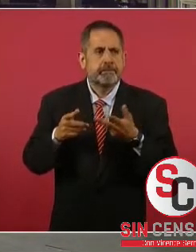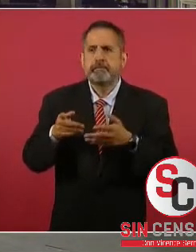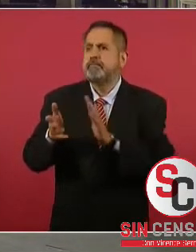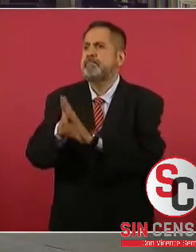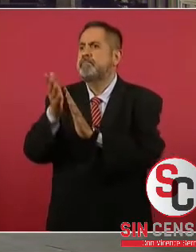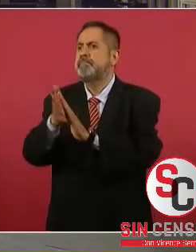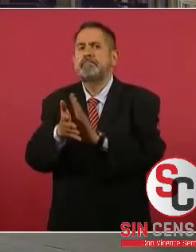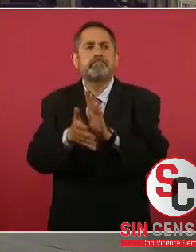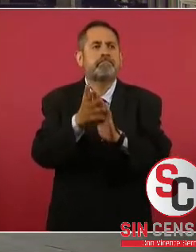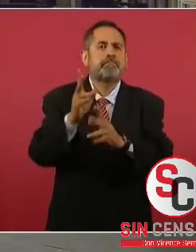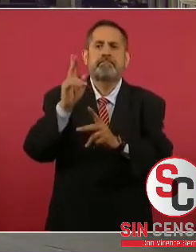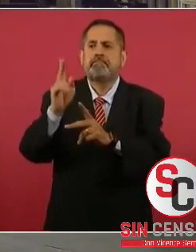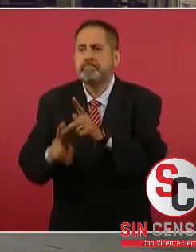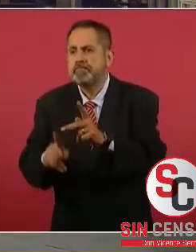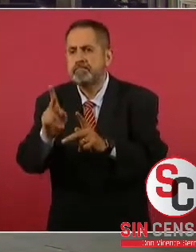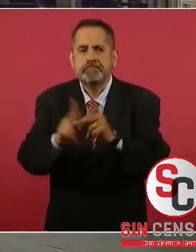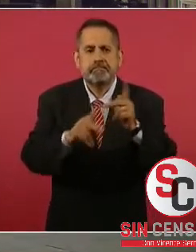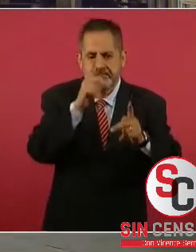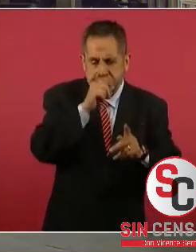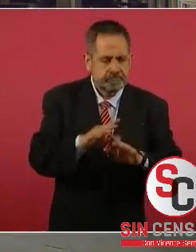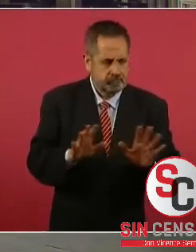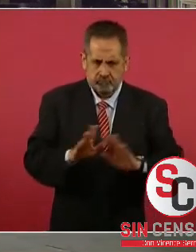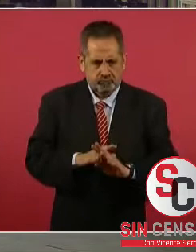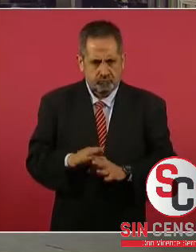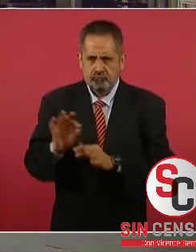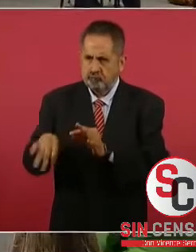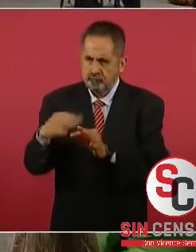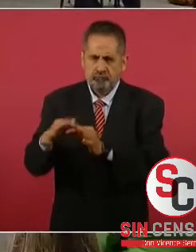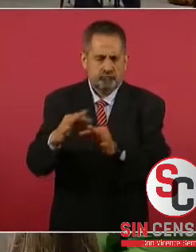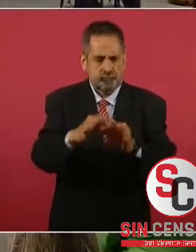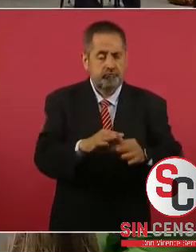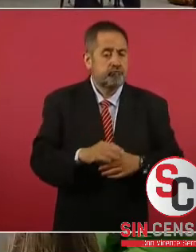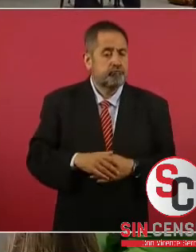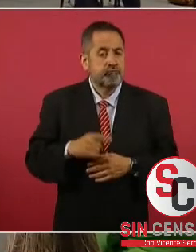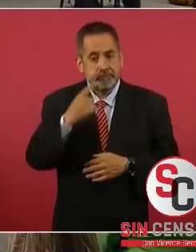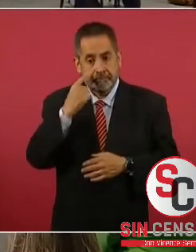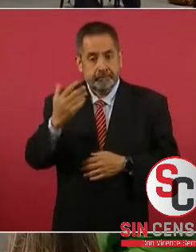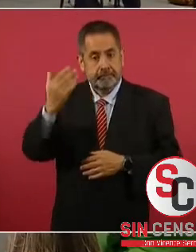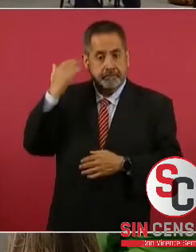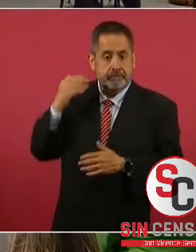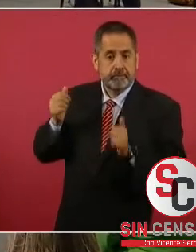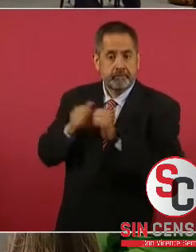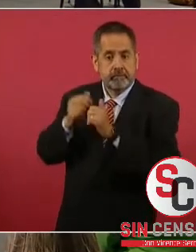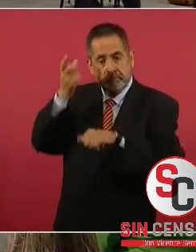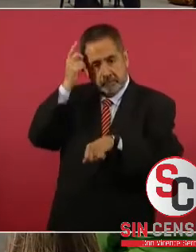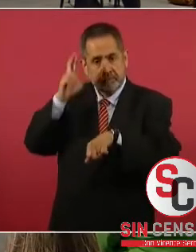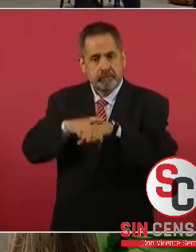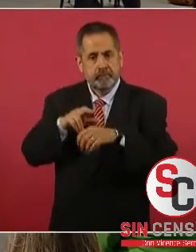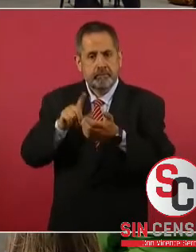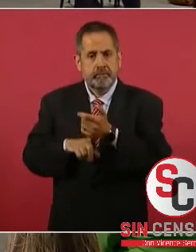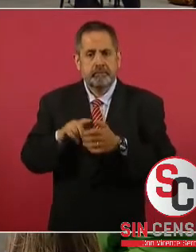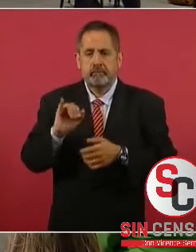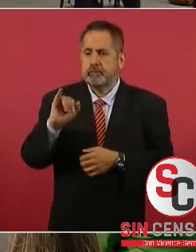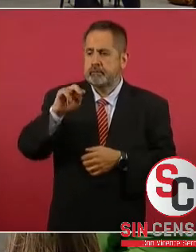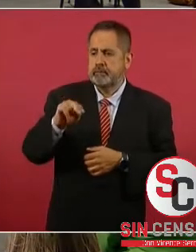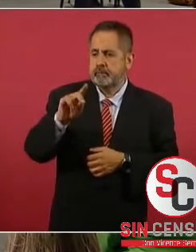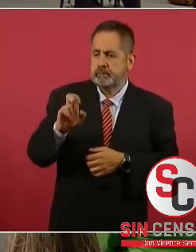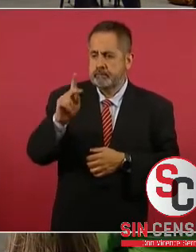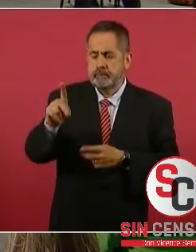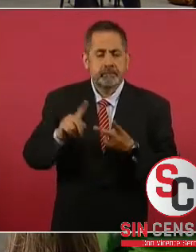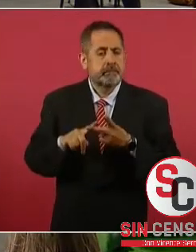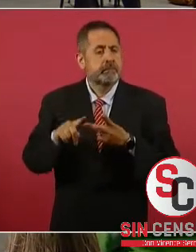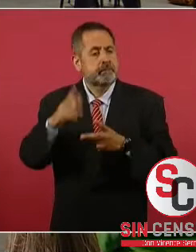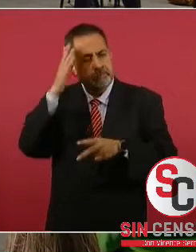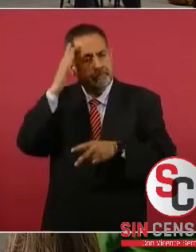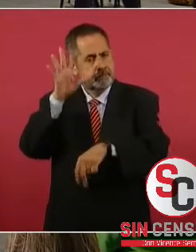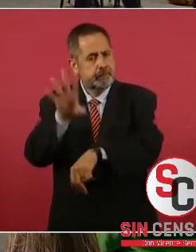incluso el pasado 19 de febrero también anunció, junto con el director del INDEP y el líder del electricista